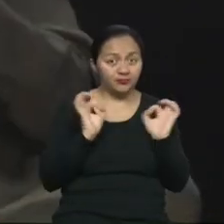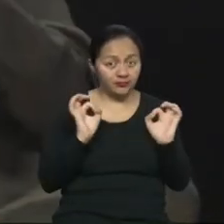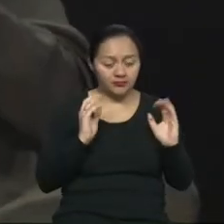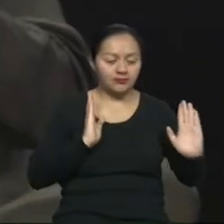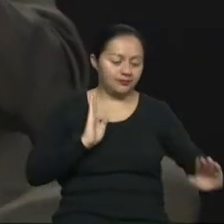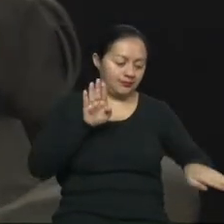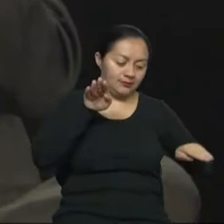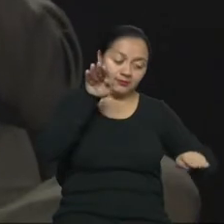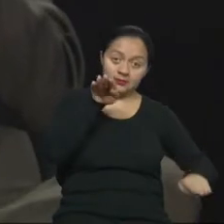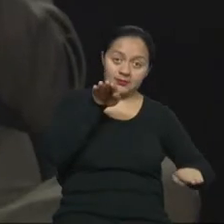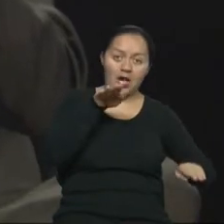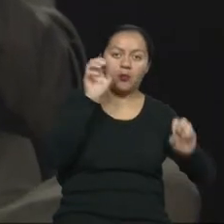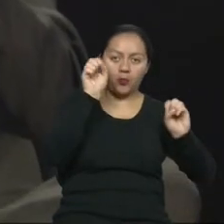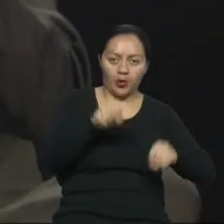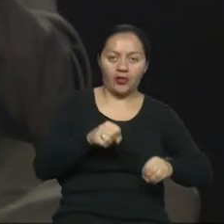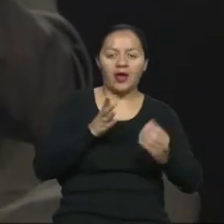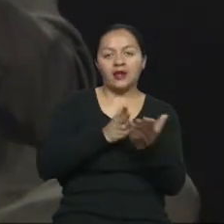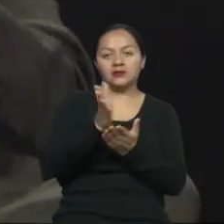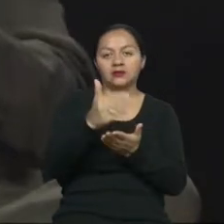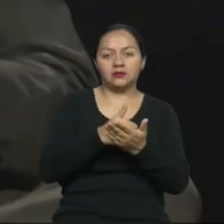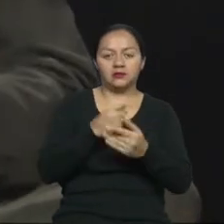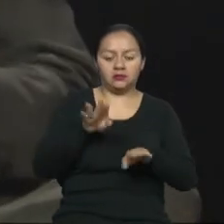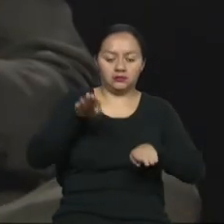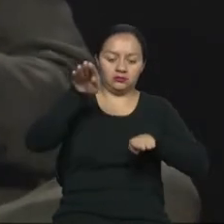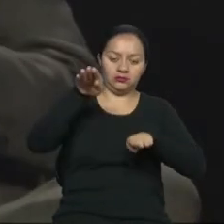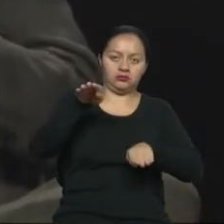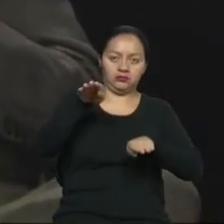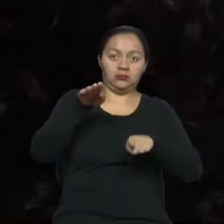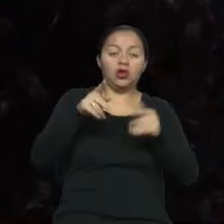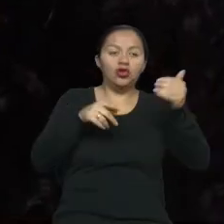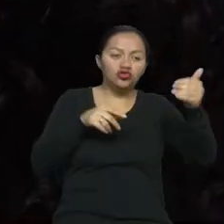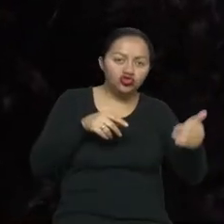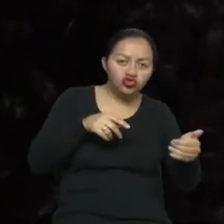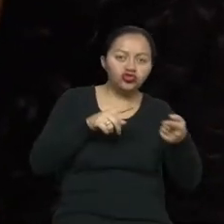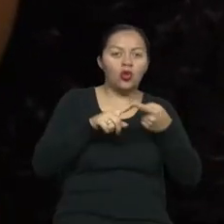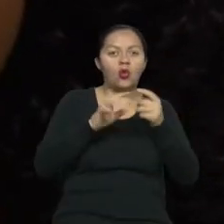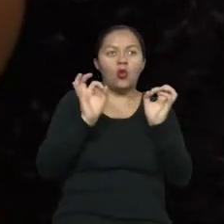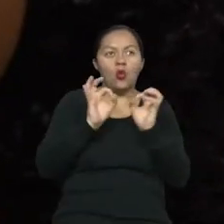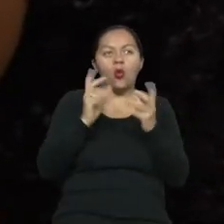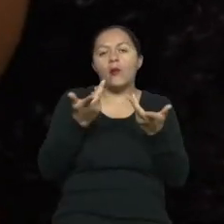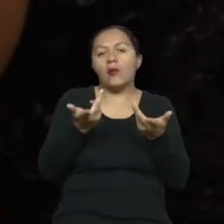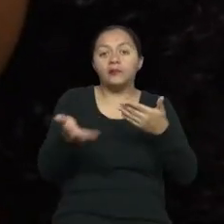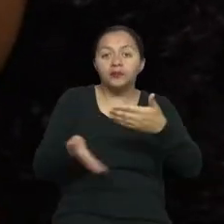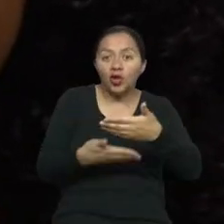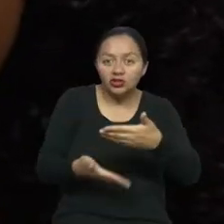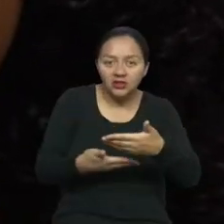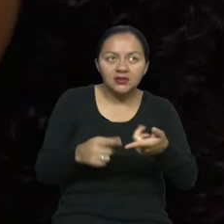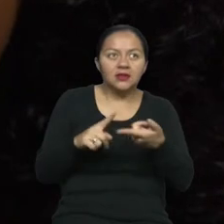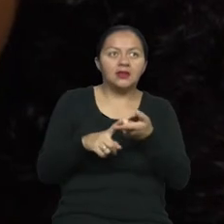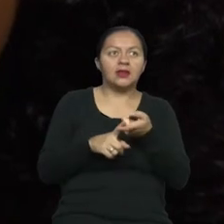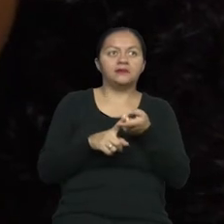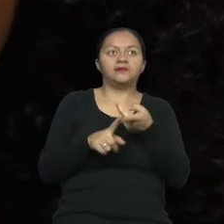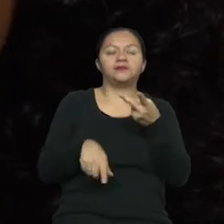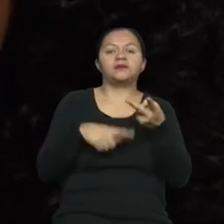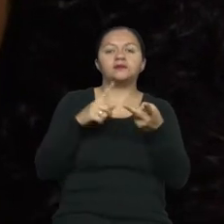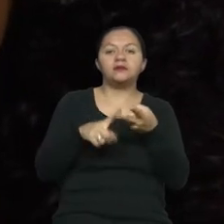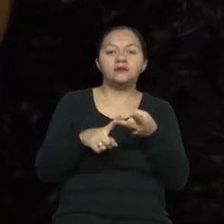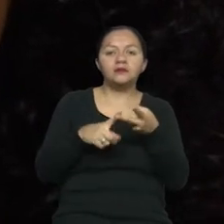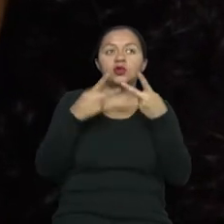este diseño universal faculta una segunda altura. Esto se aplica desde cocinas a espacios públicos.